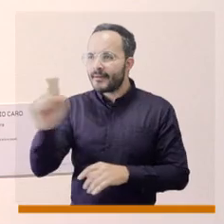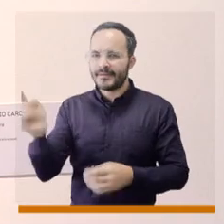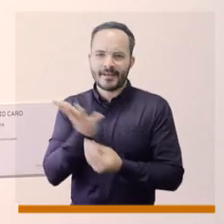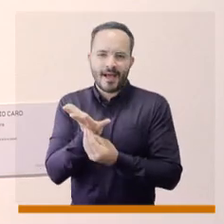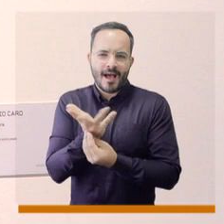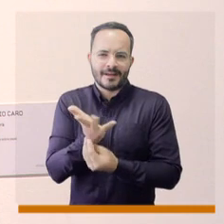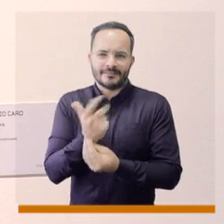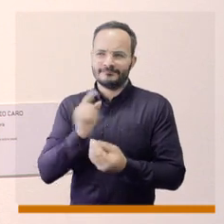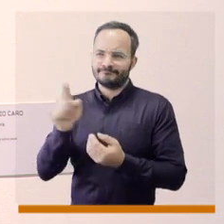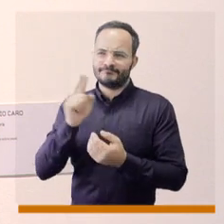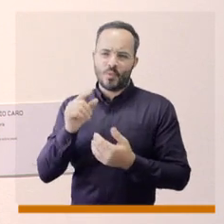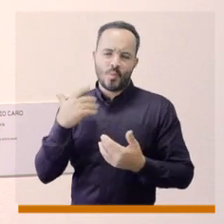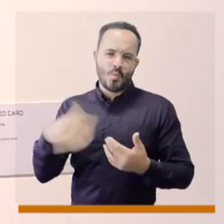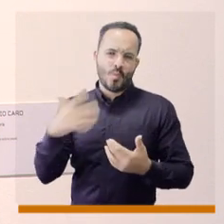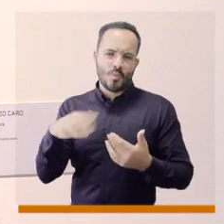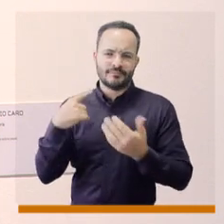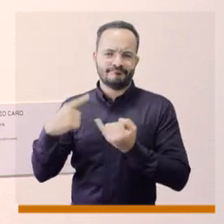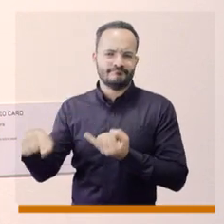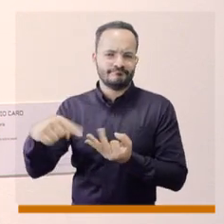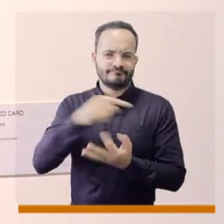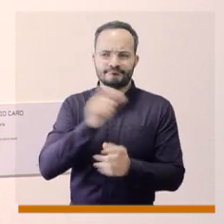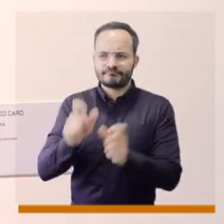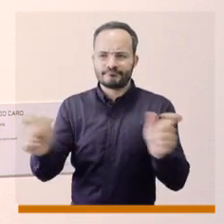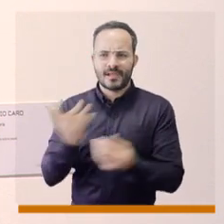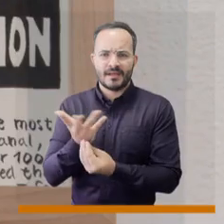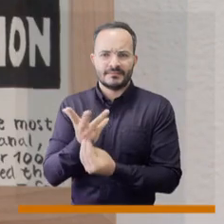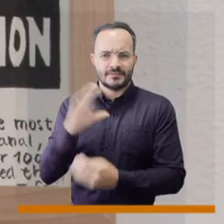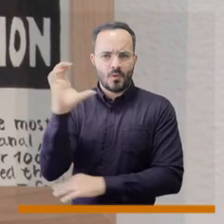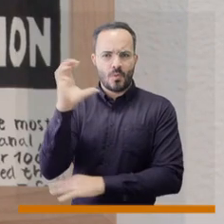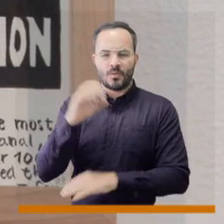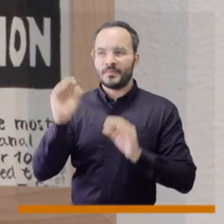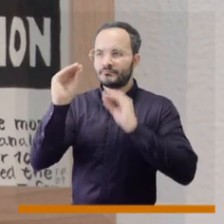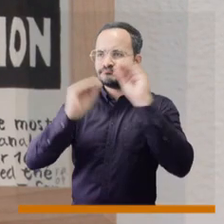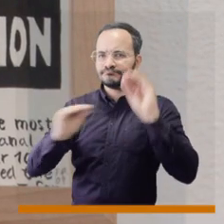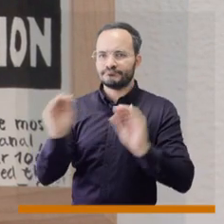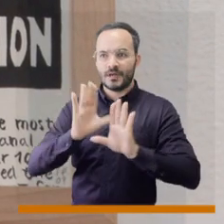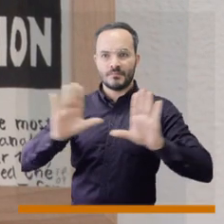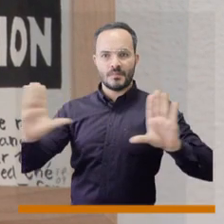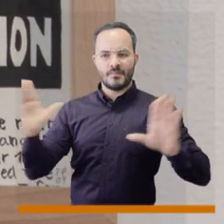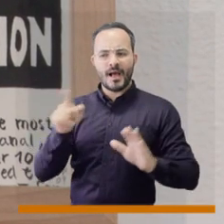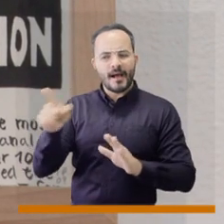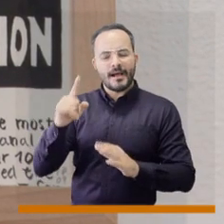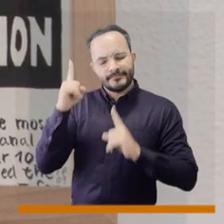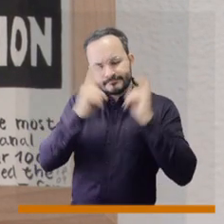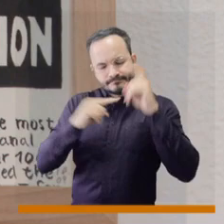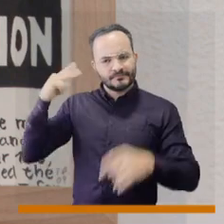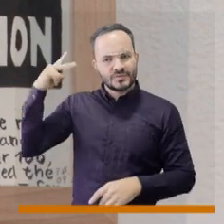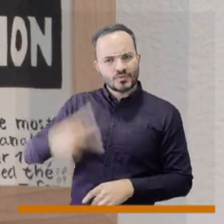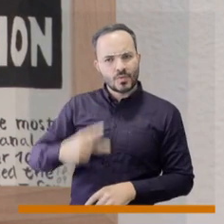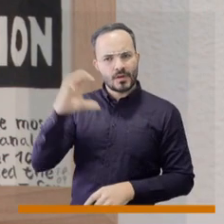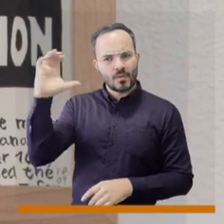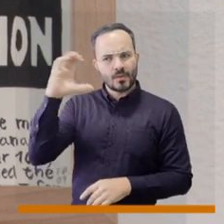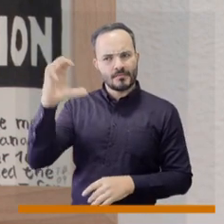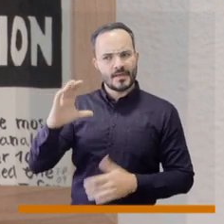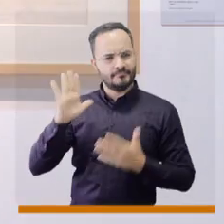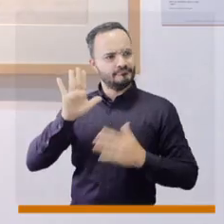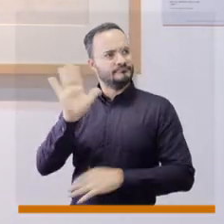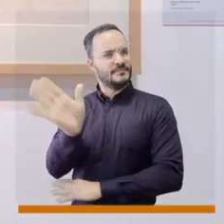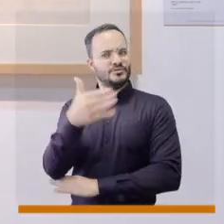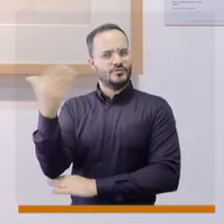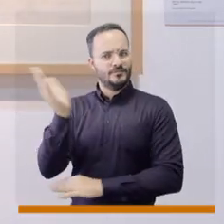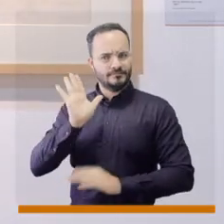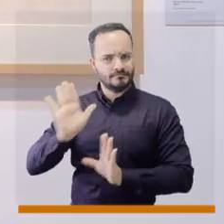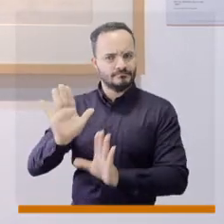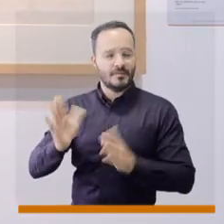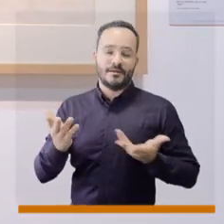ver arte desde el mejor nivel de artistas colombianos reflexionando sobre la historia de la nación colombiana. Todo